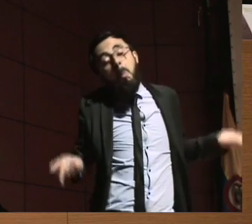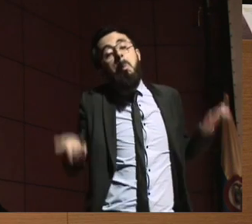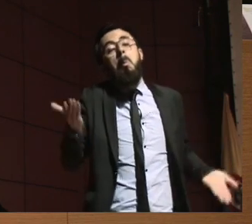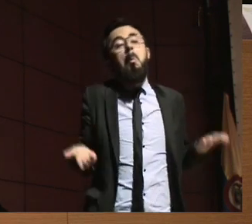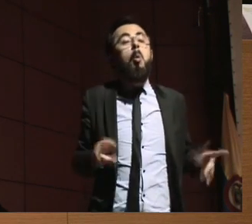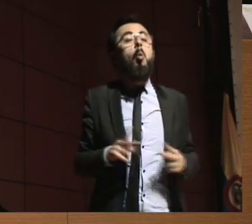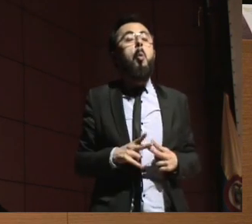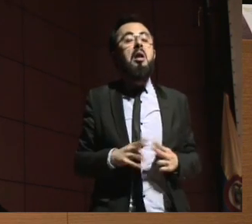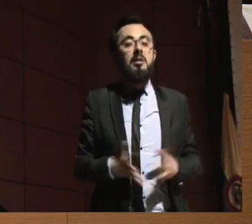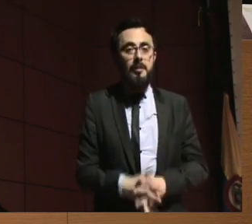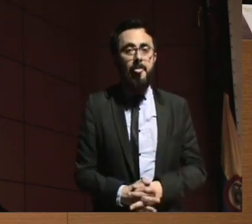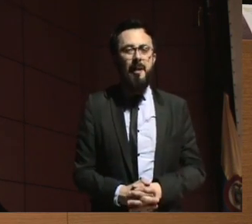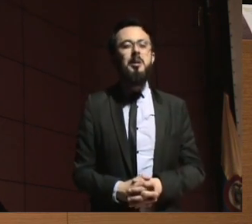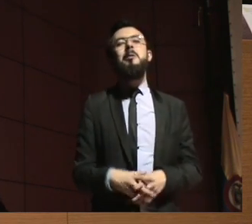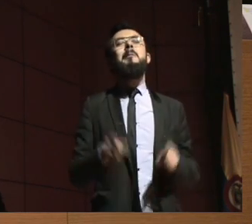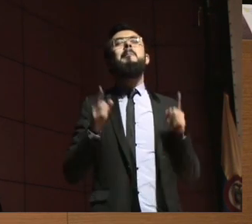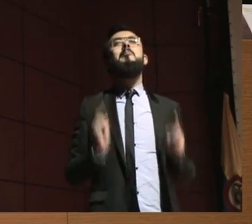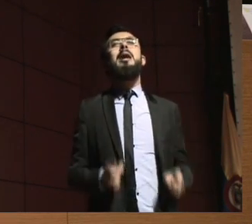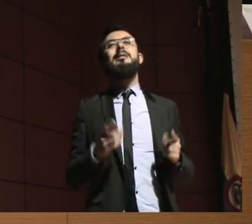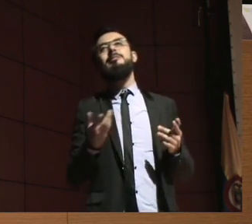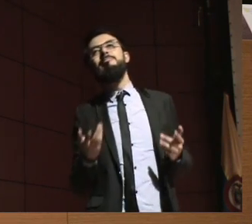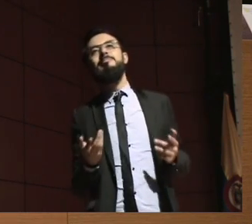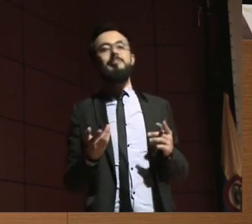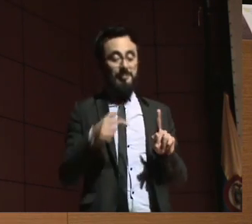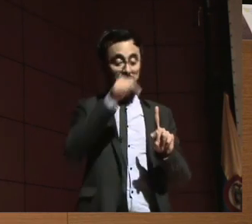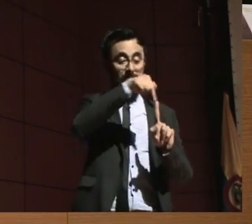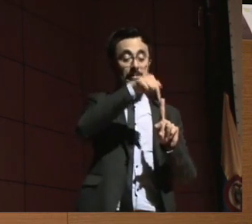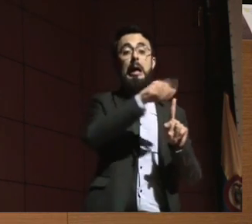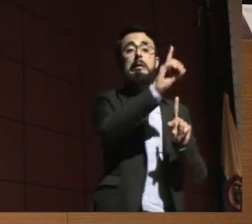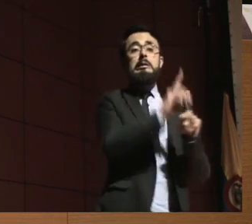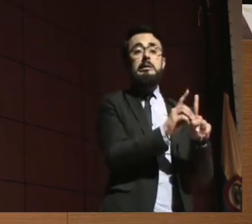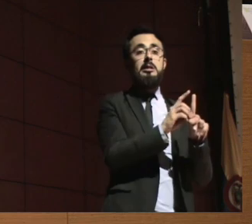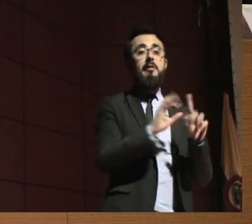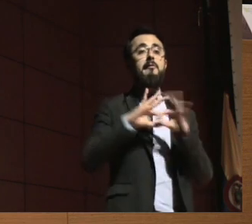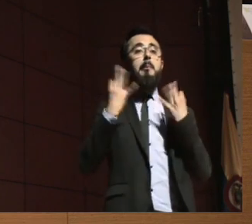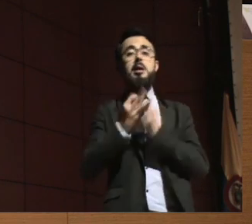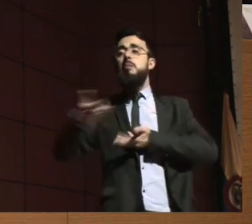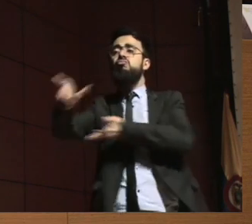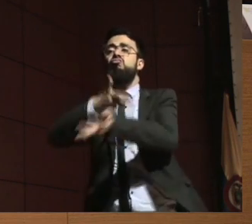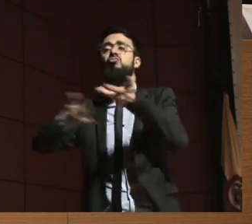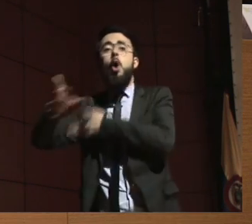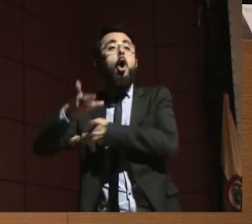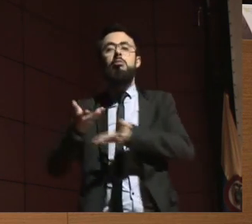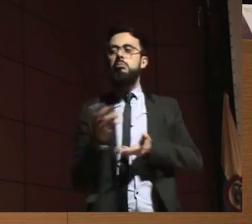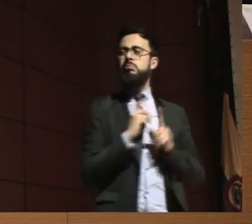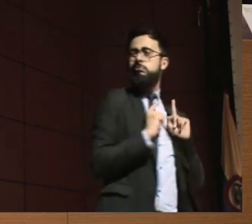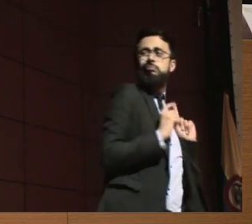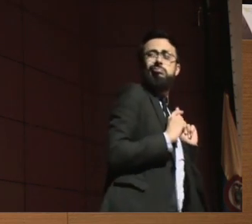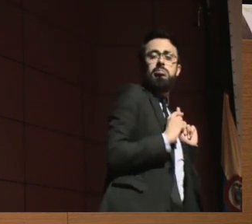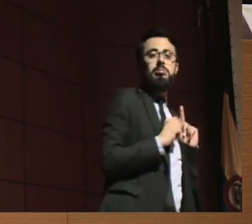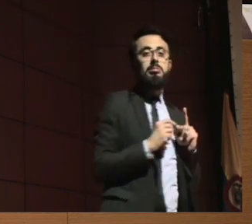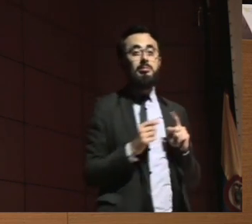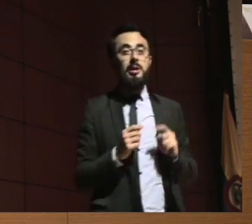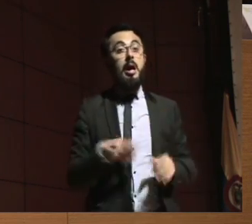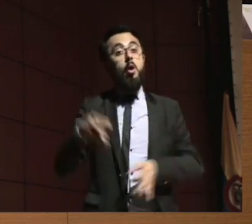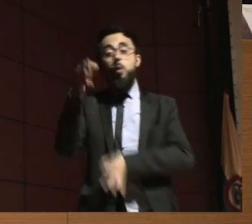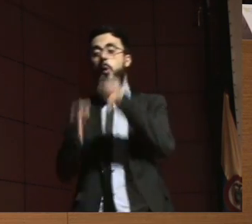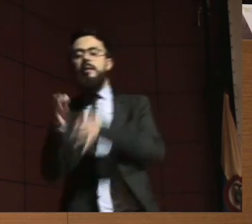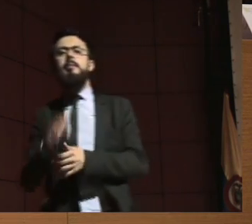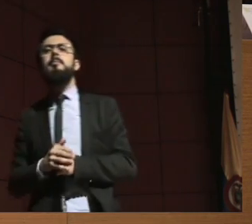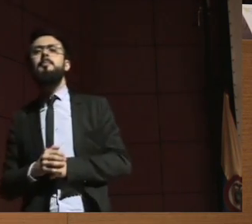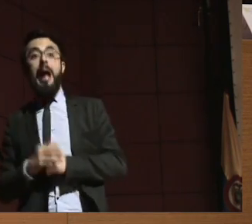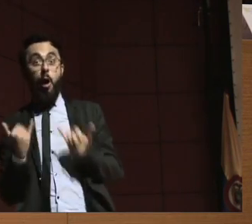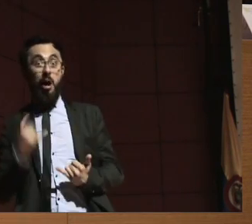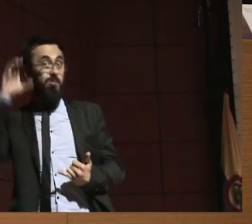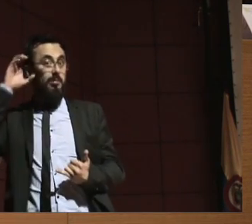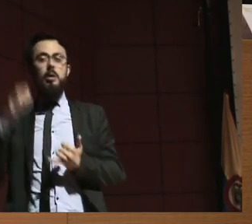una persona interactúe o no interactúe con su familia. Lo que ocurre hoy en día es que simplemente el juez dice ¿con quién vive? Llama y